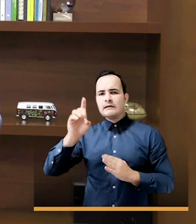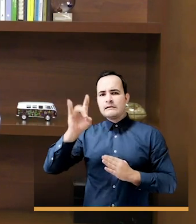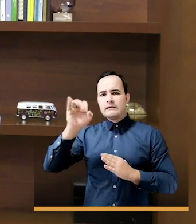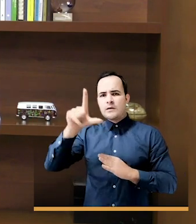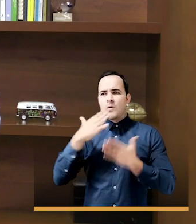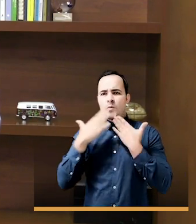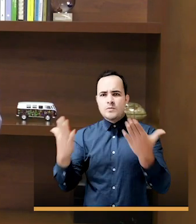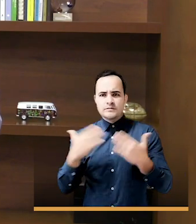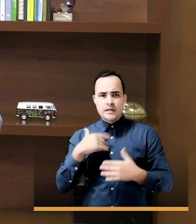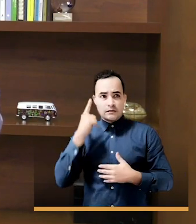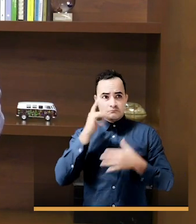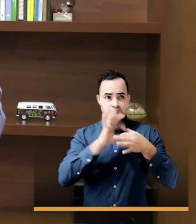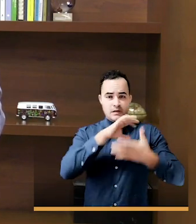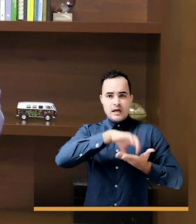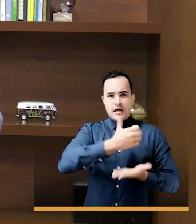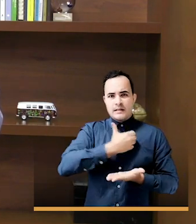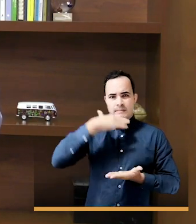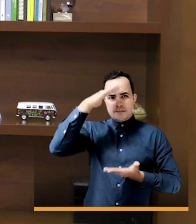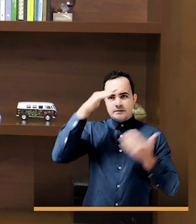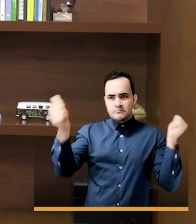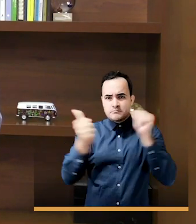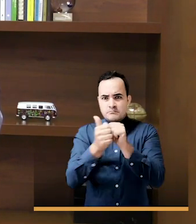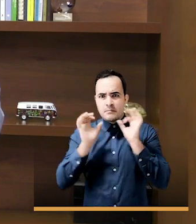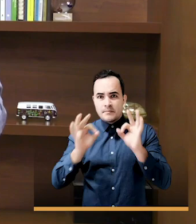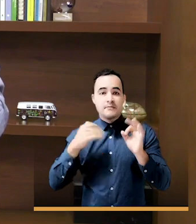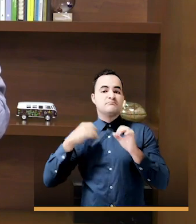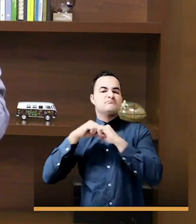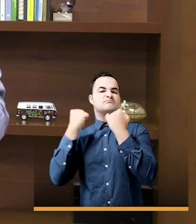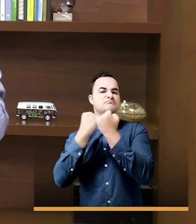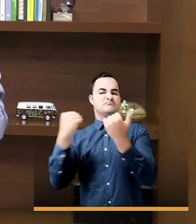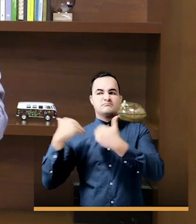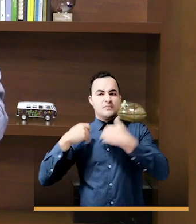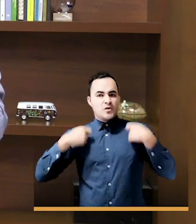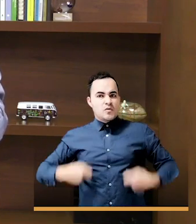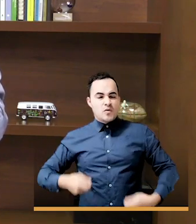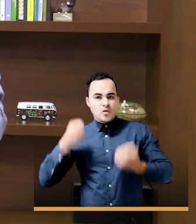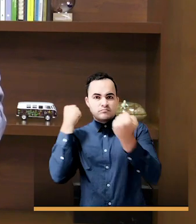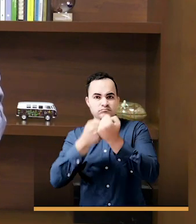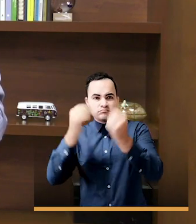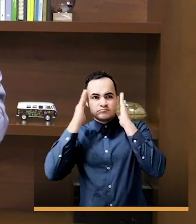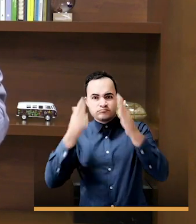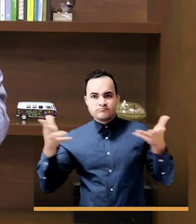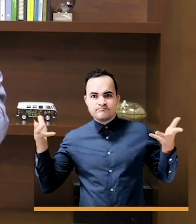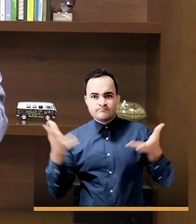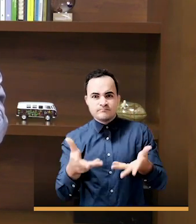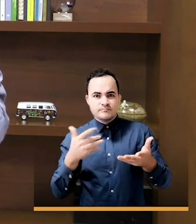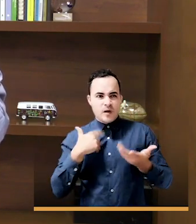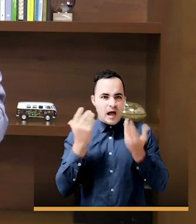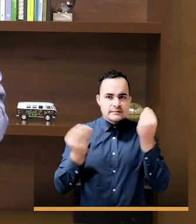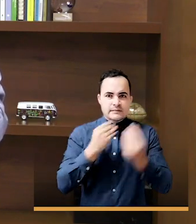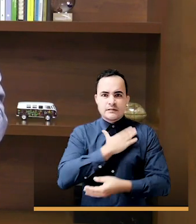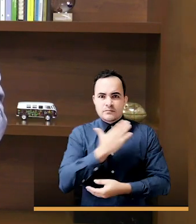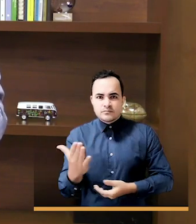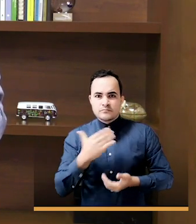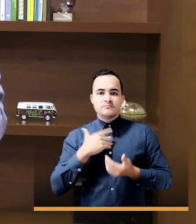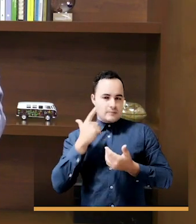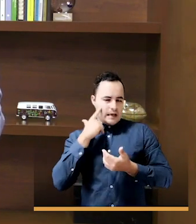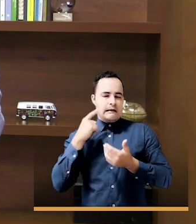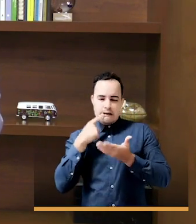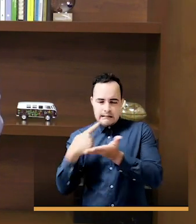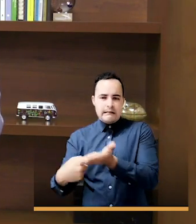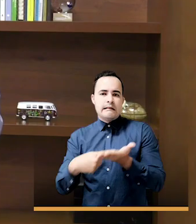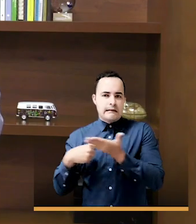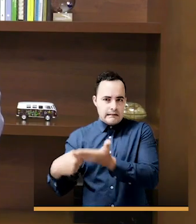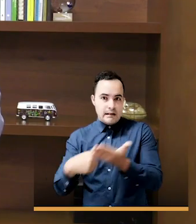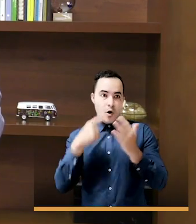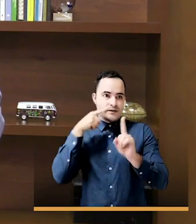acompañados por la administración y qué podemos ayudar desde el Consejo para que su trabajo sea de mucha importancia y mucho